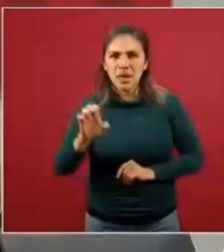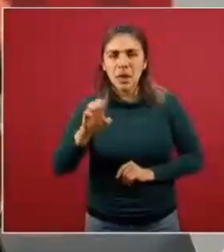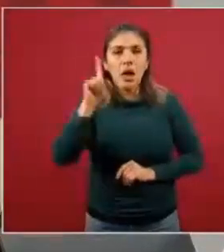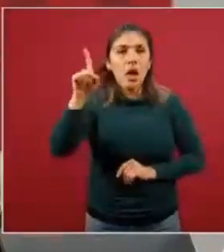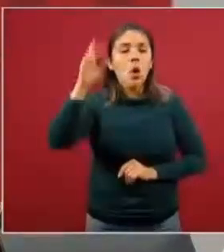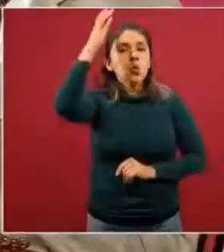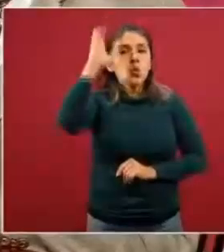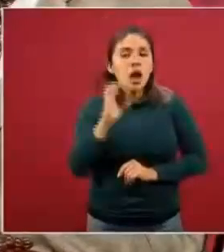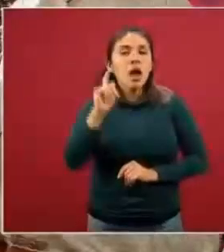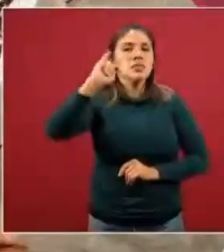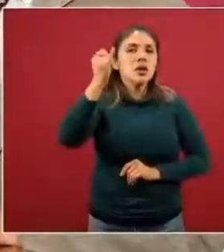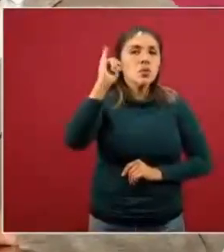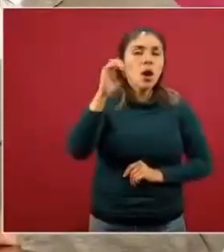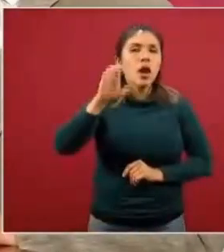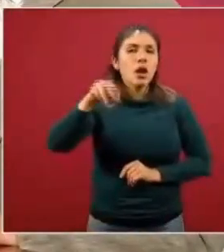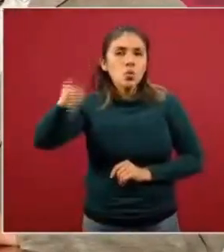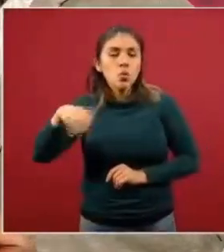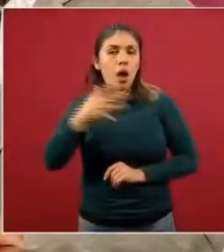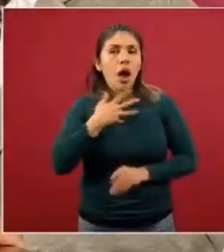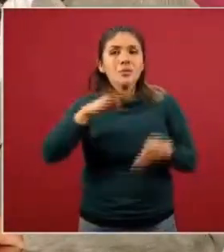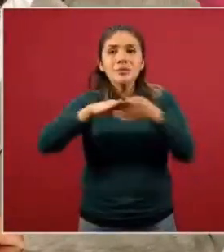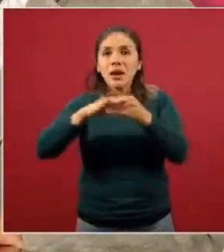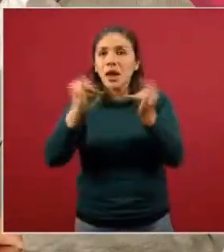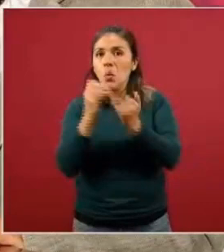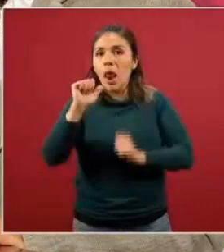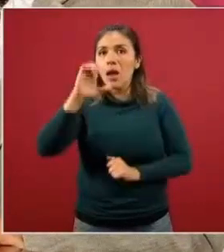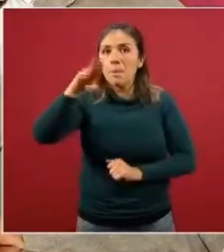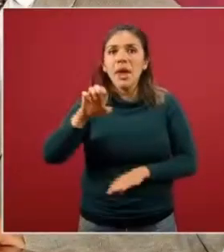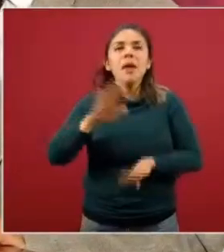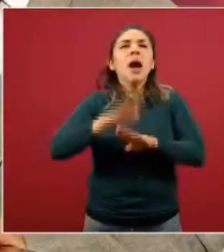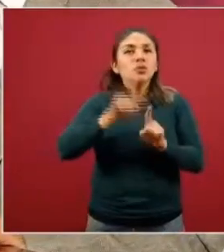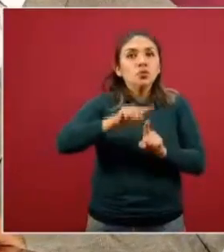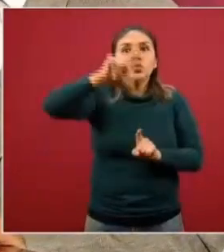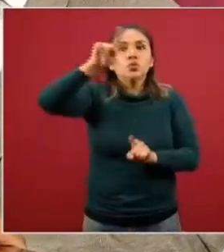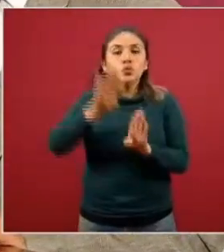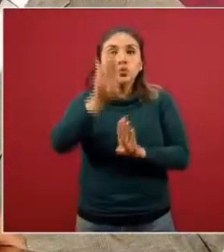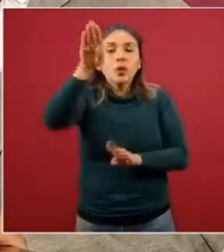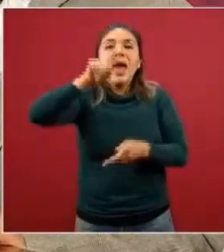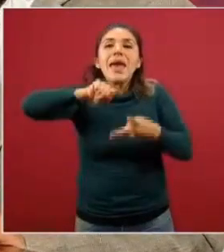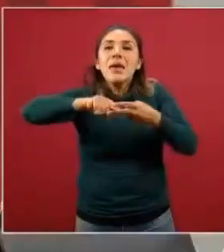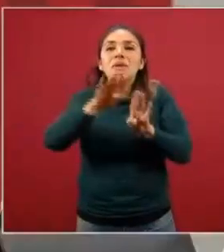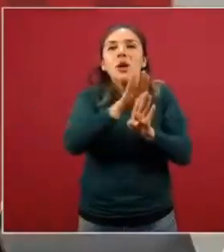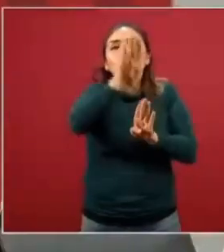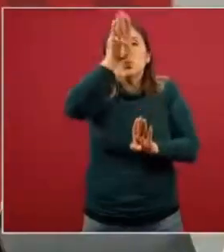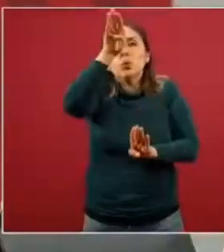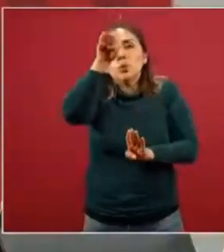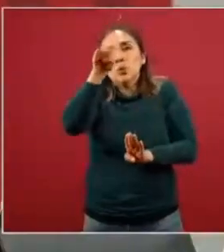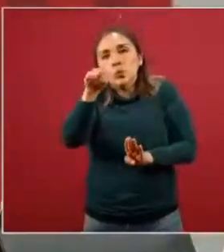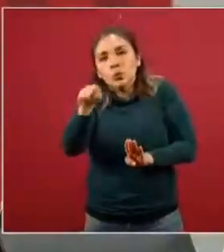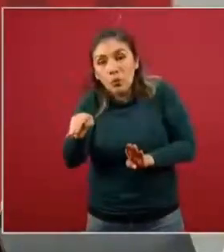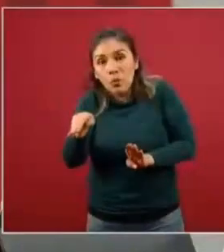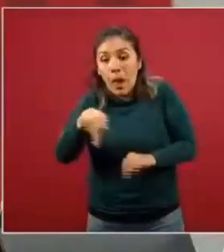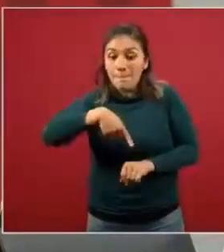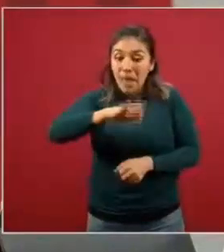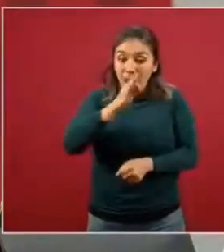Culiacán, Tijuana, Cancún, también están cerca del ACMÉ, o ya en el ACMÉ, empezarán a descender. Pero a este tiempo hay otras